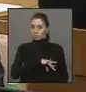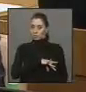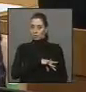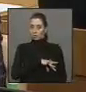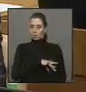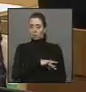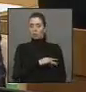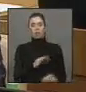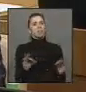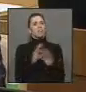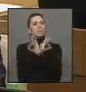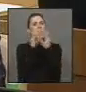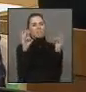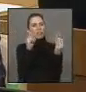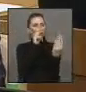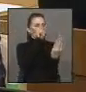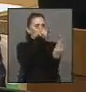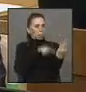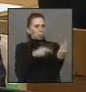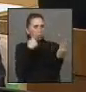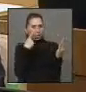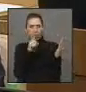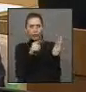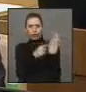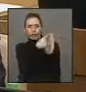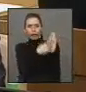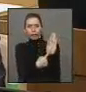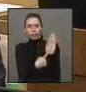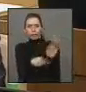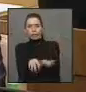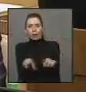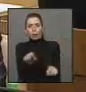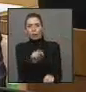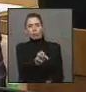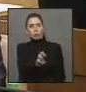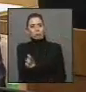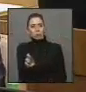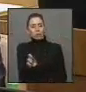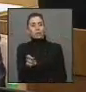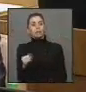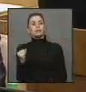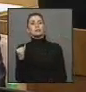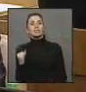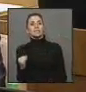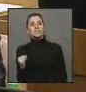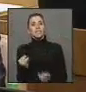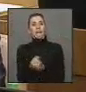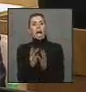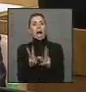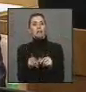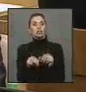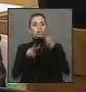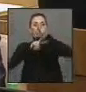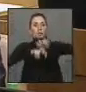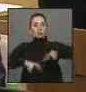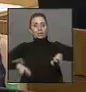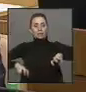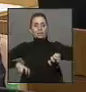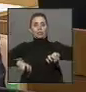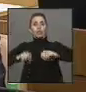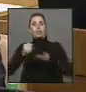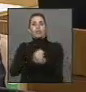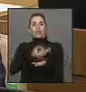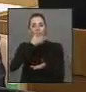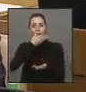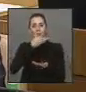no contamos con ningún conocimiento respecto a este tratado. Pero sí, la Asociación de Investigadores y Productores